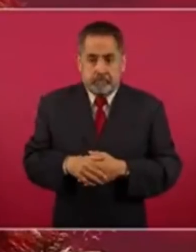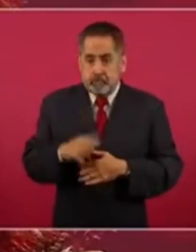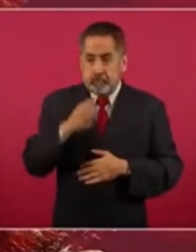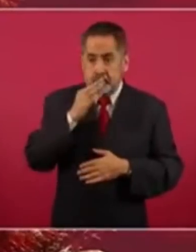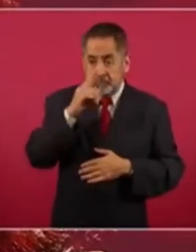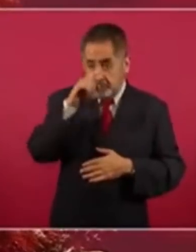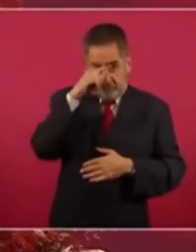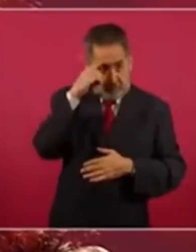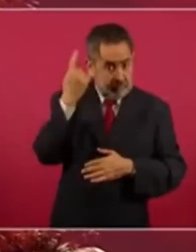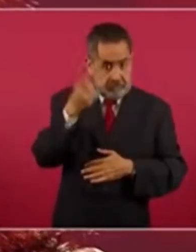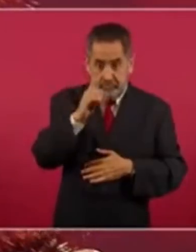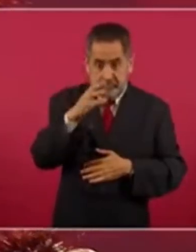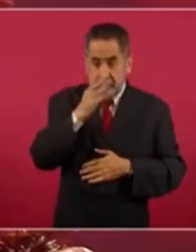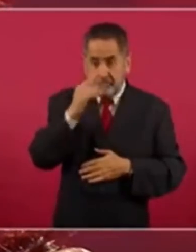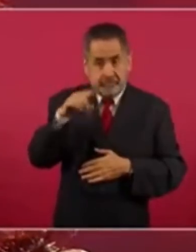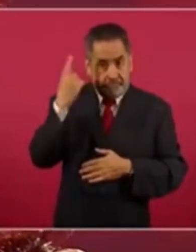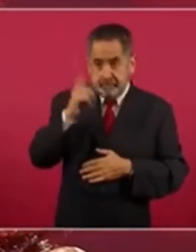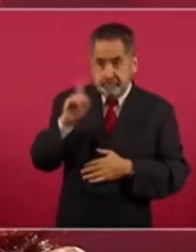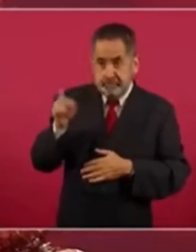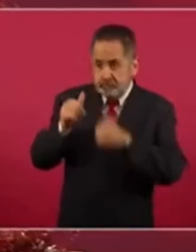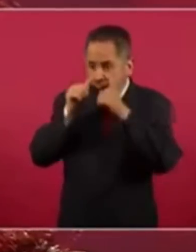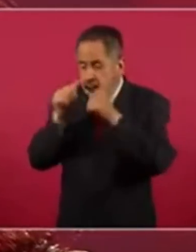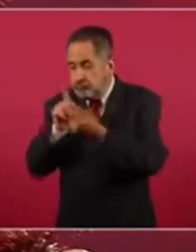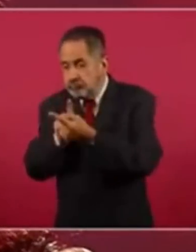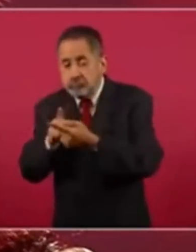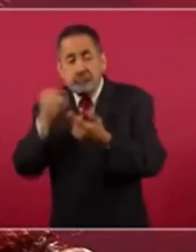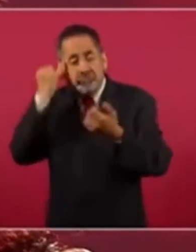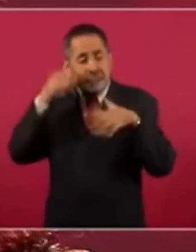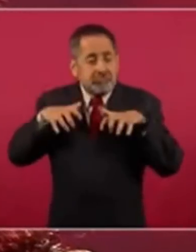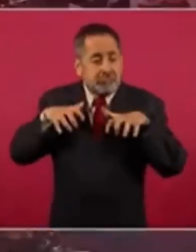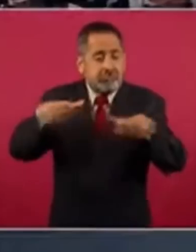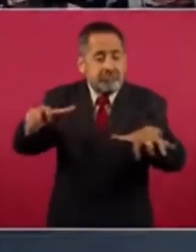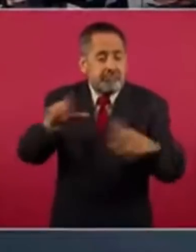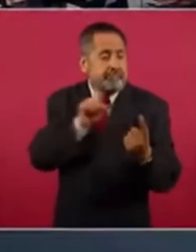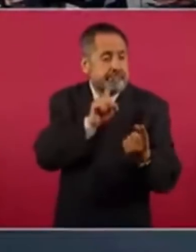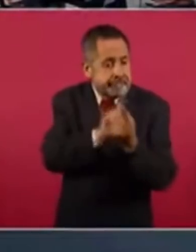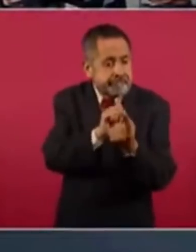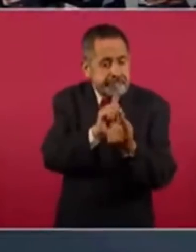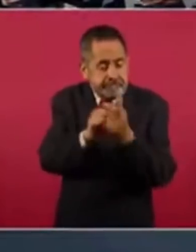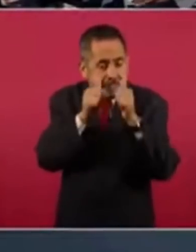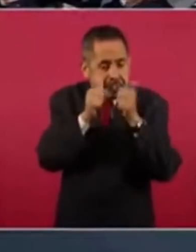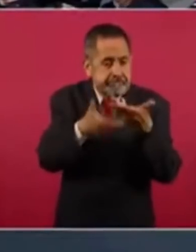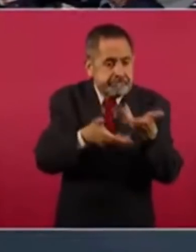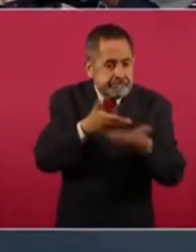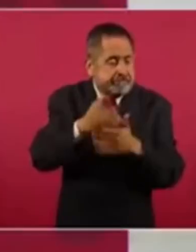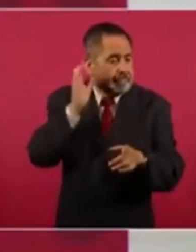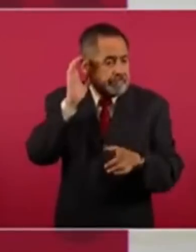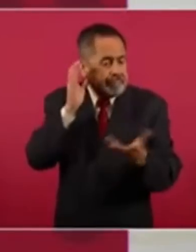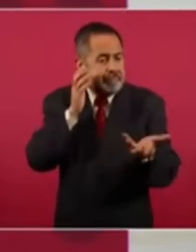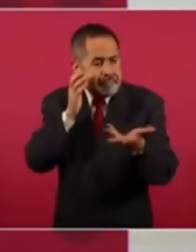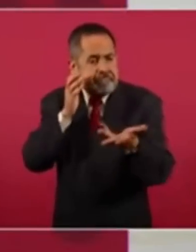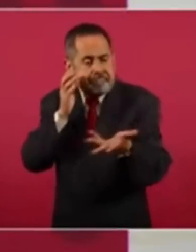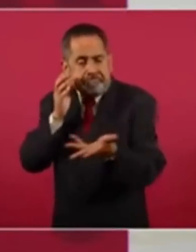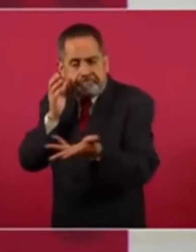cualquier cosa es atender a la gente, escuchar al pueblo,